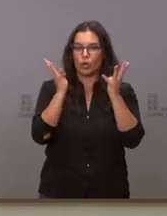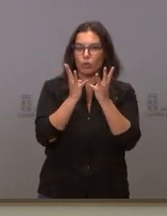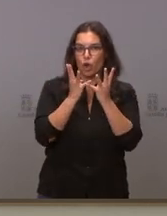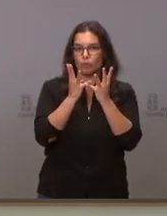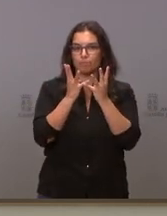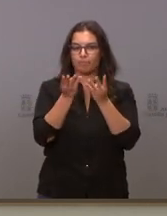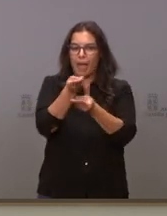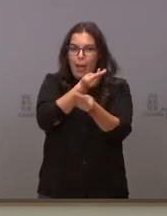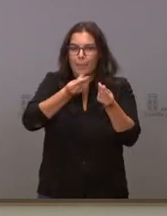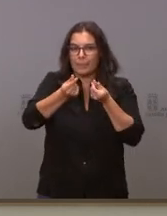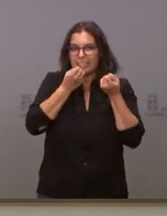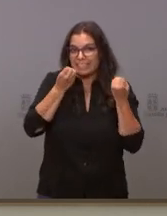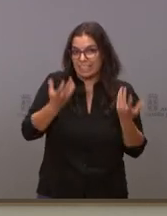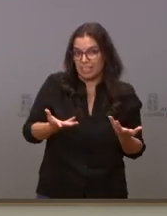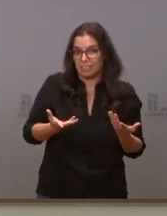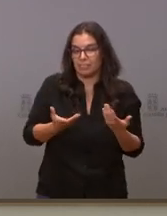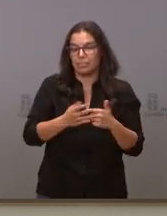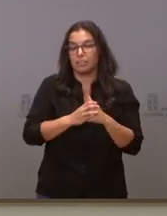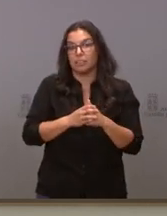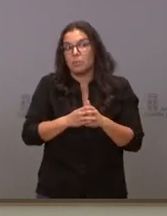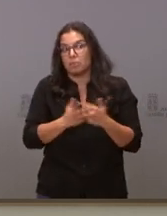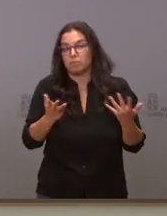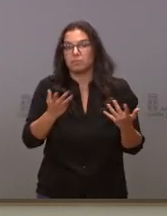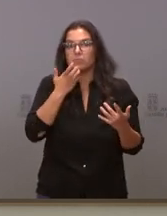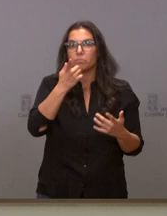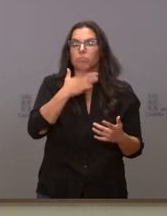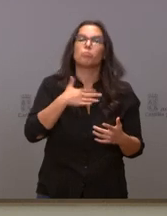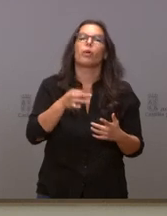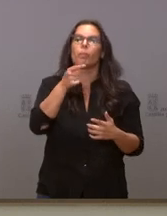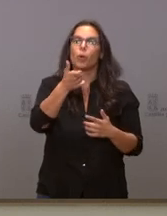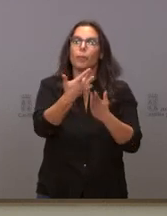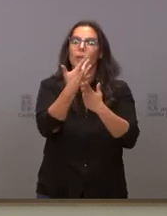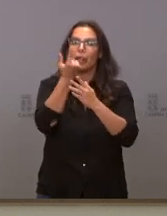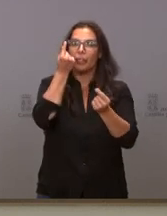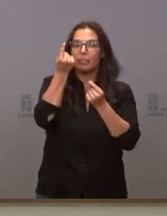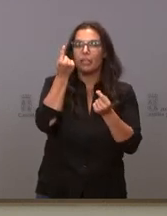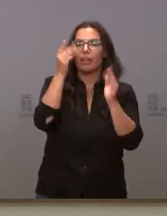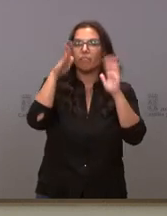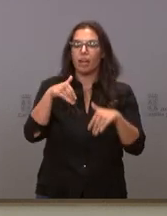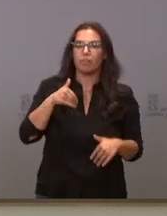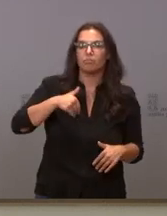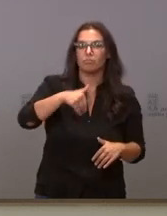se ha desarrollado? Y, bueno, si nos puede detallar cuál es el calendario